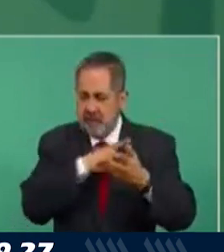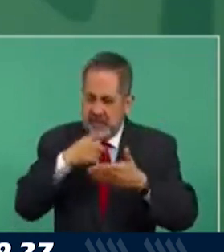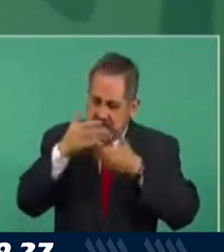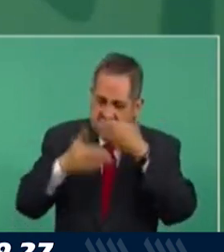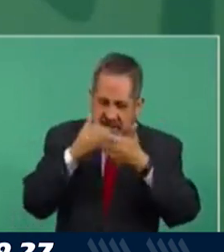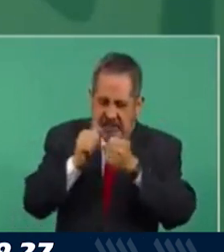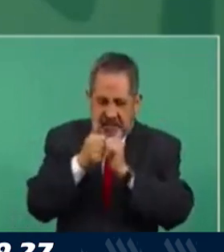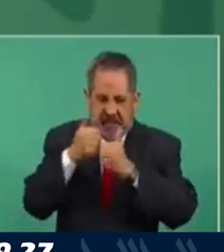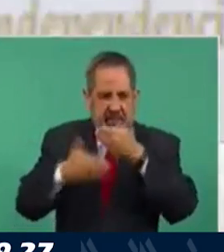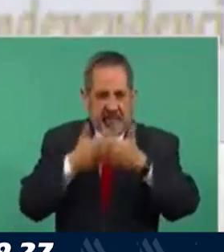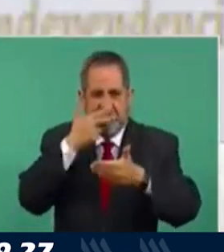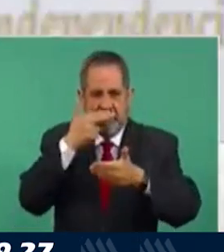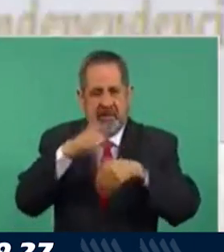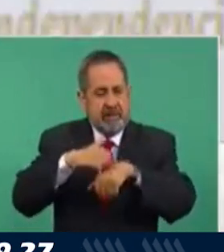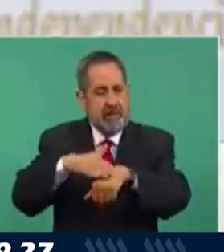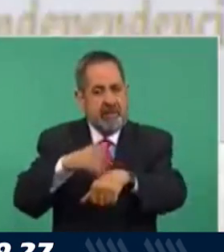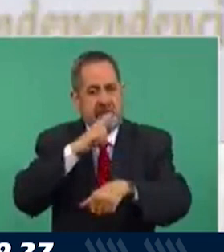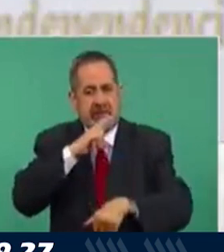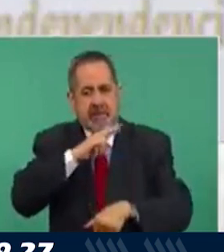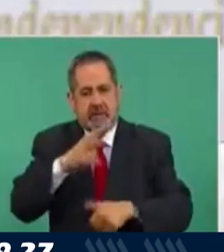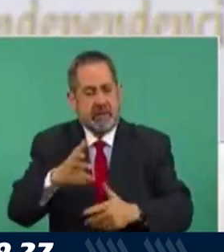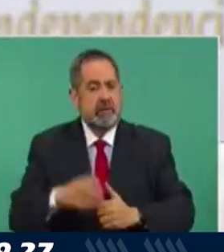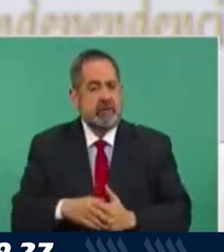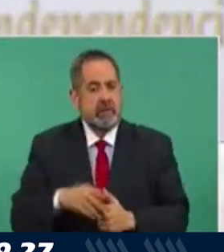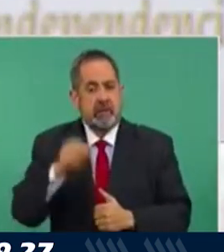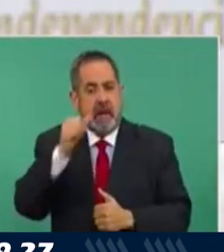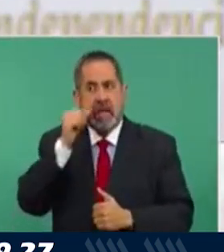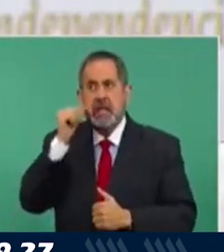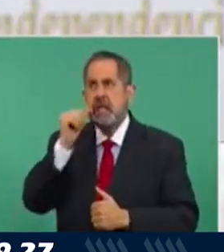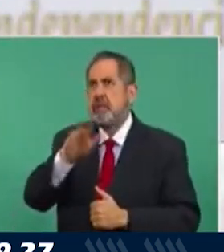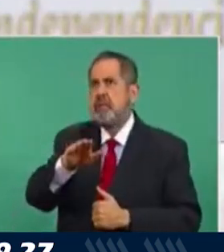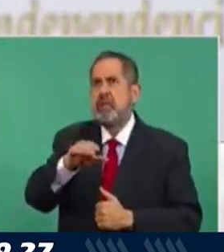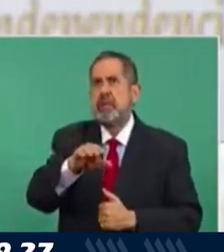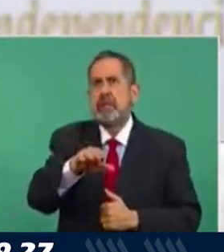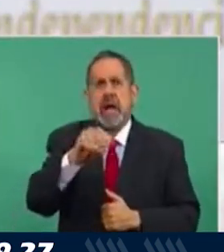avanzar en eso. Ayer, por ejemplo,